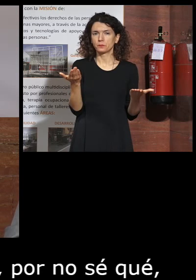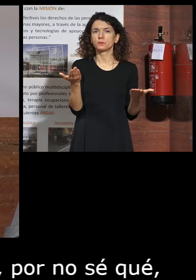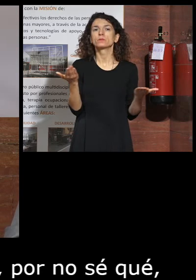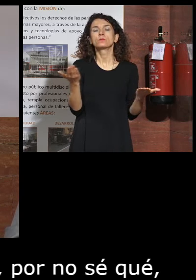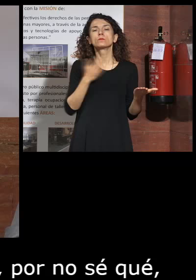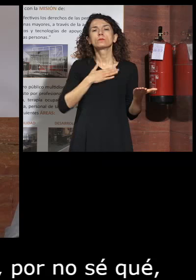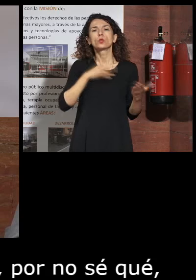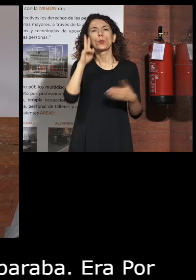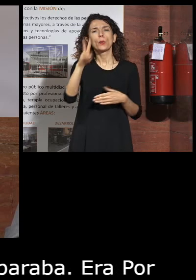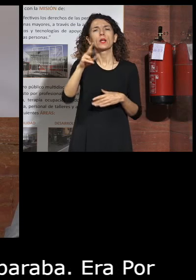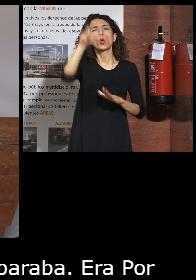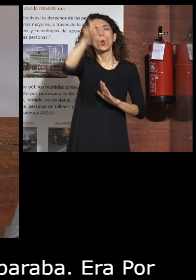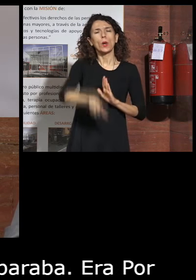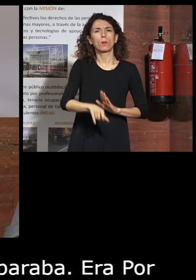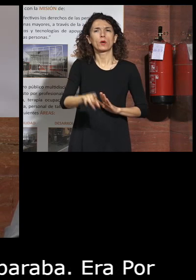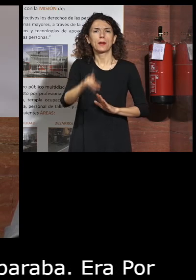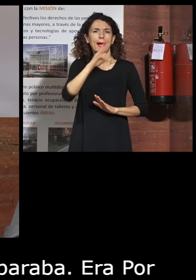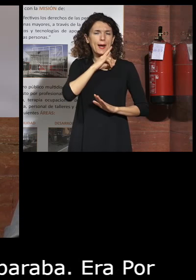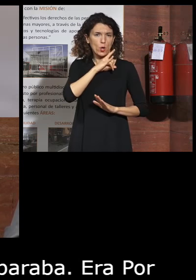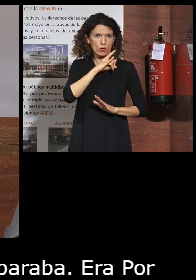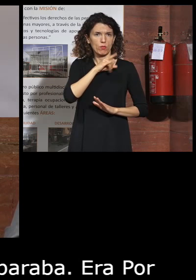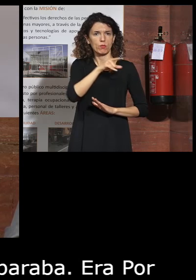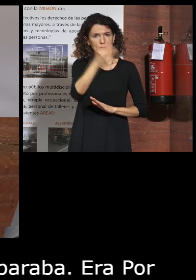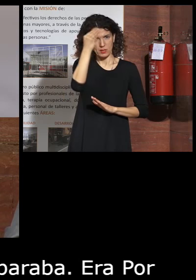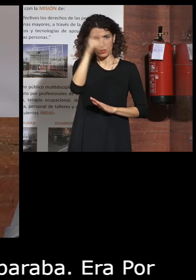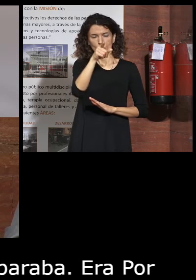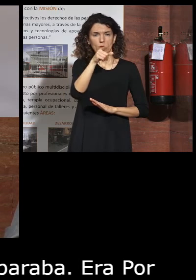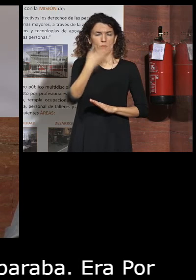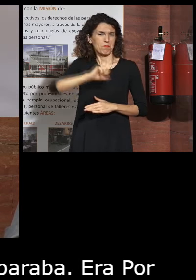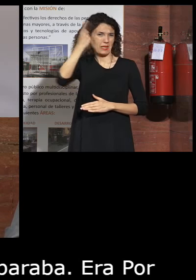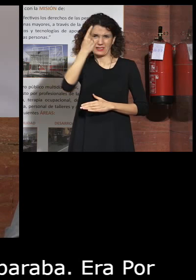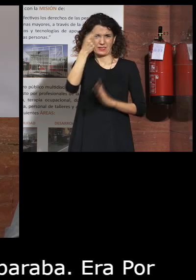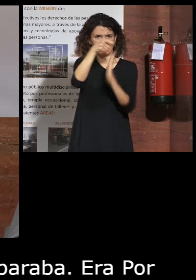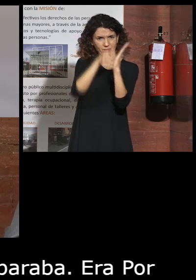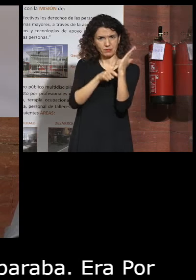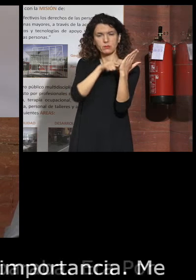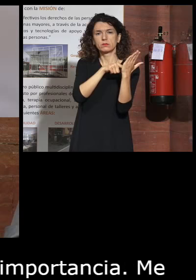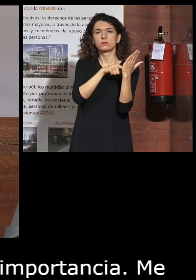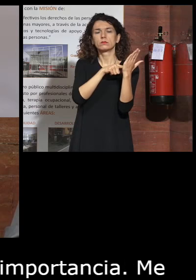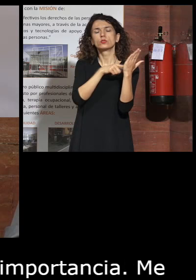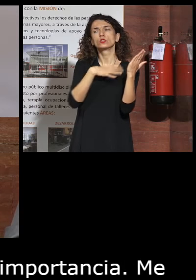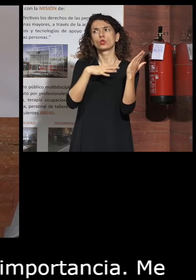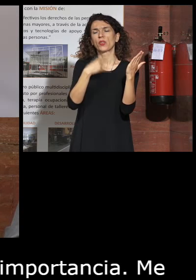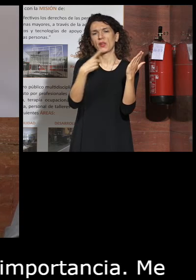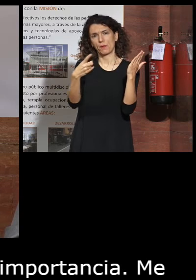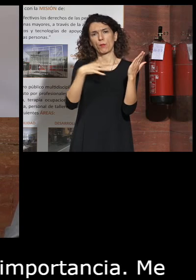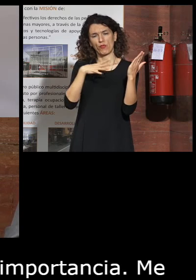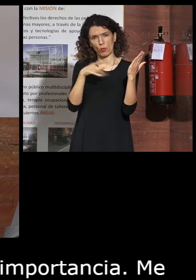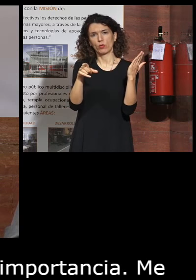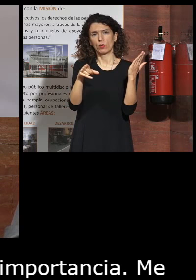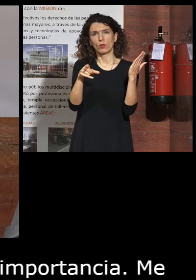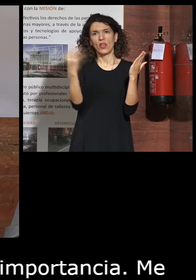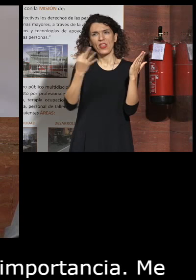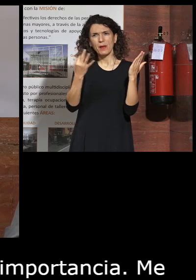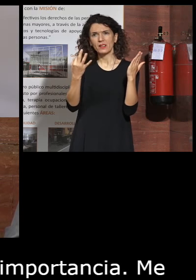pero como vi que esa columna por error seguía siendo la más importante díganme por favor me